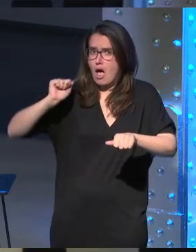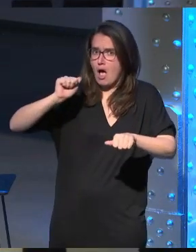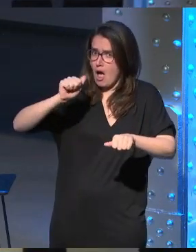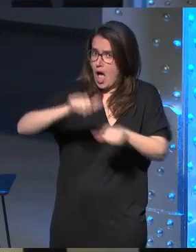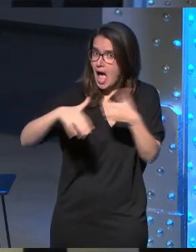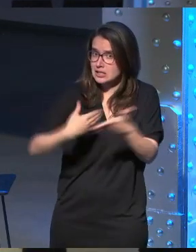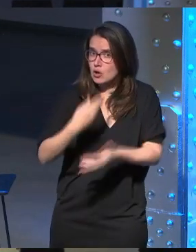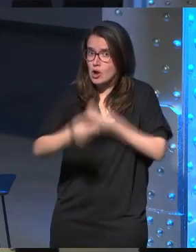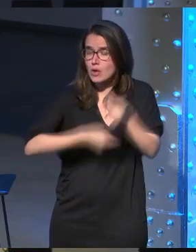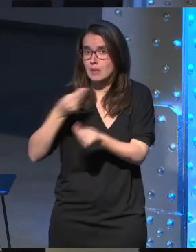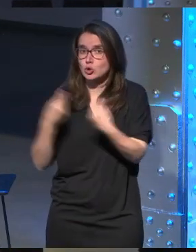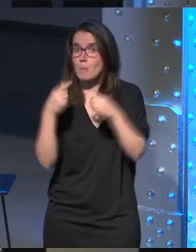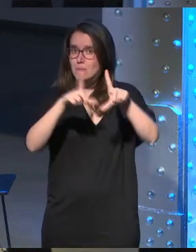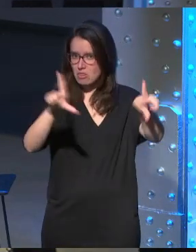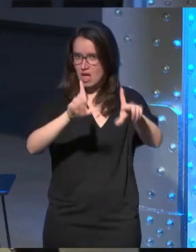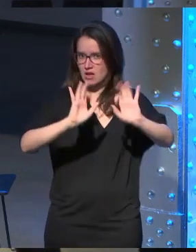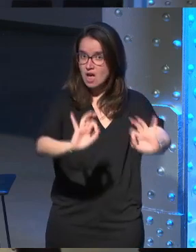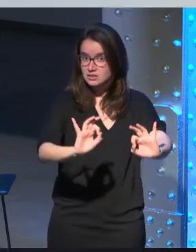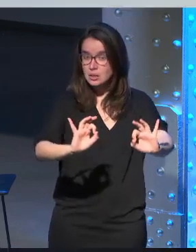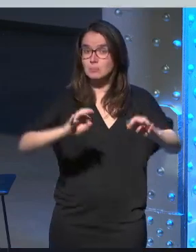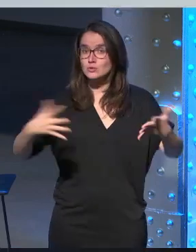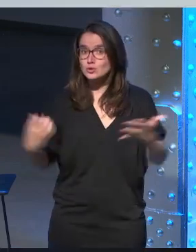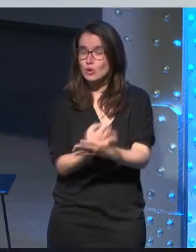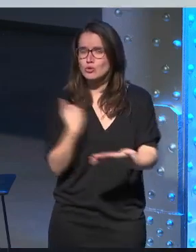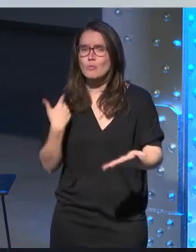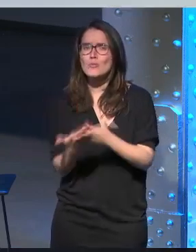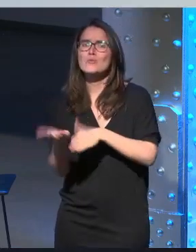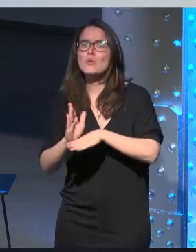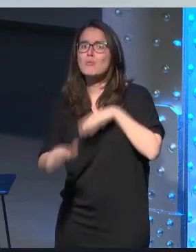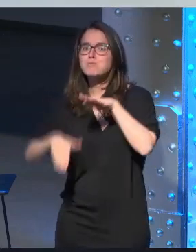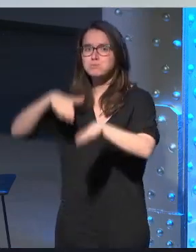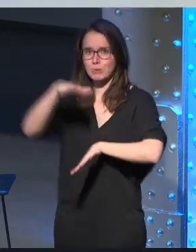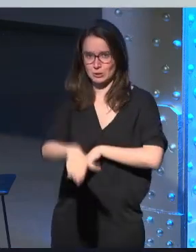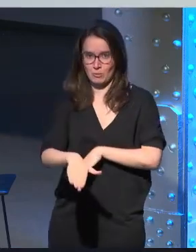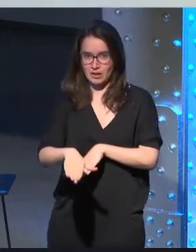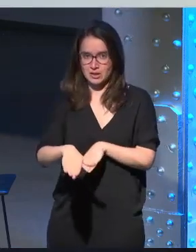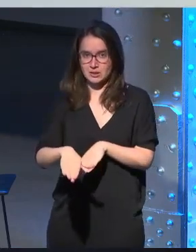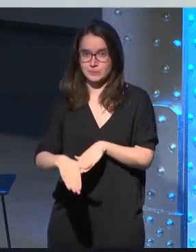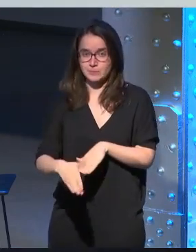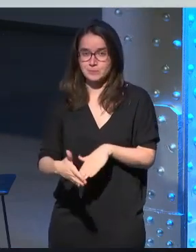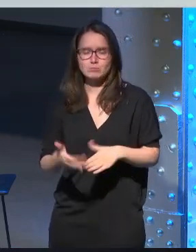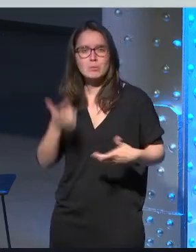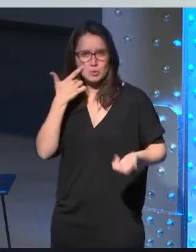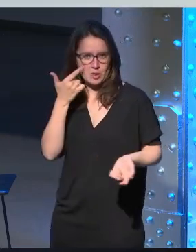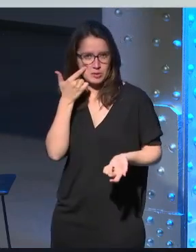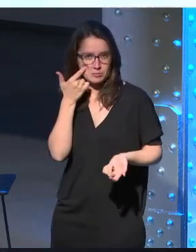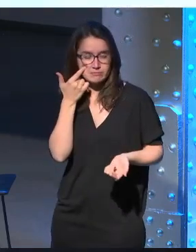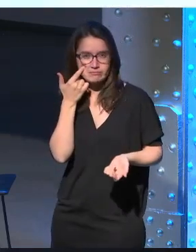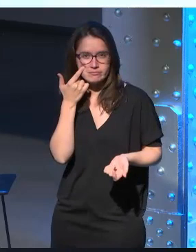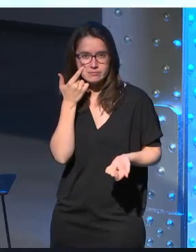hasta ahora lo hacíamos a través de una pantalla entonces os propongo dar un pasito más vamos a ver